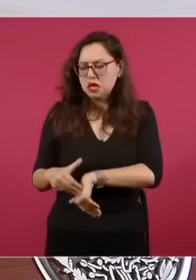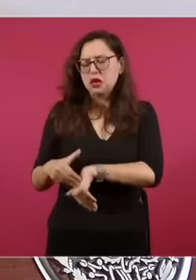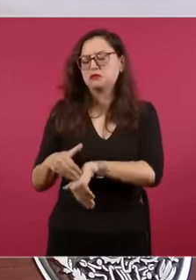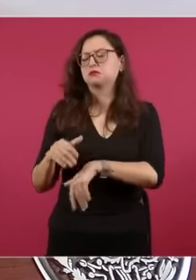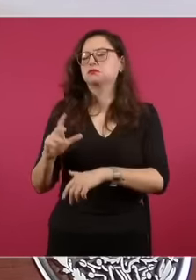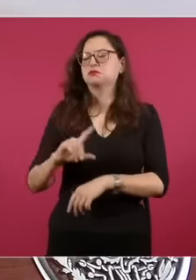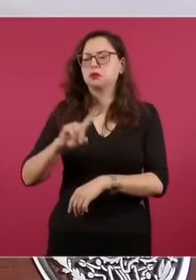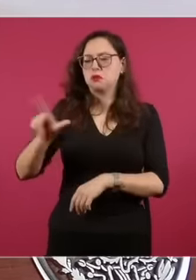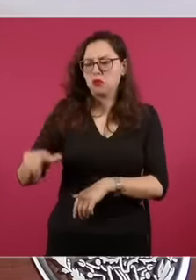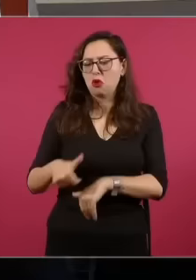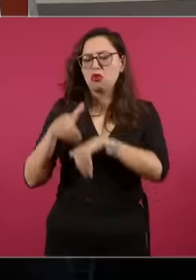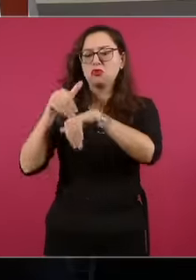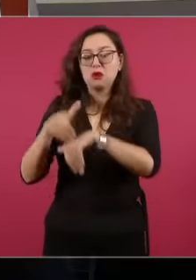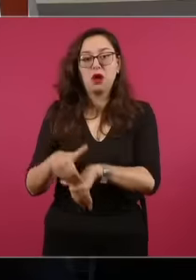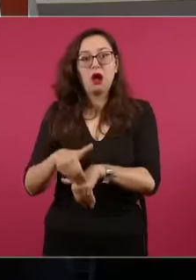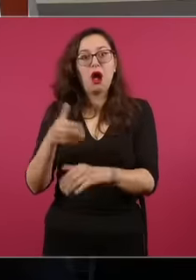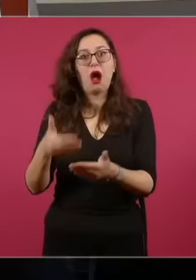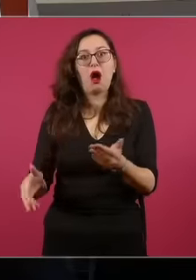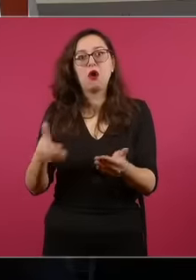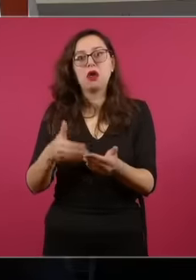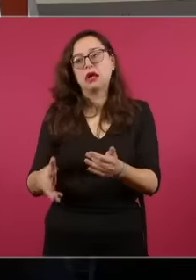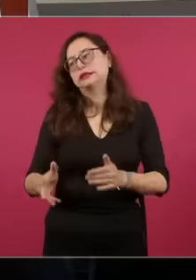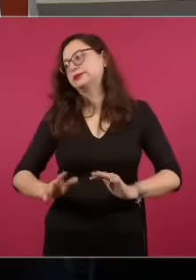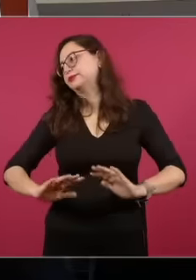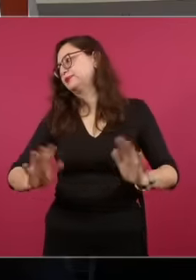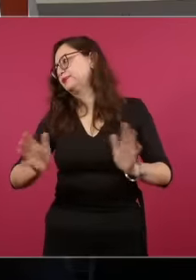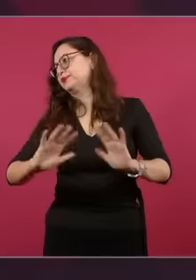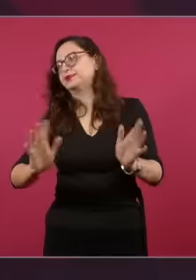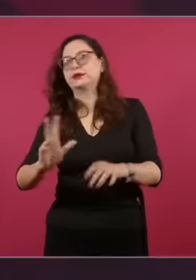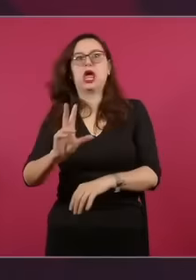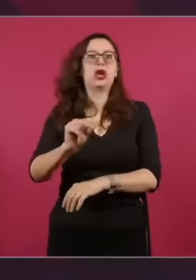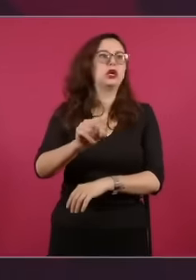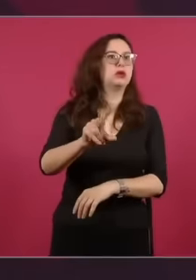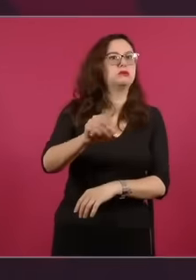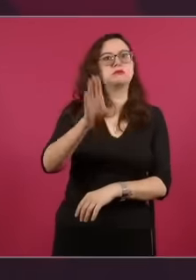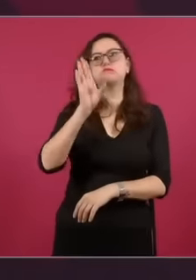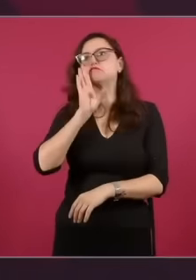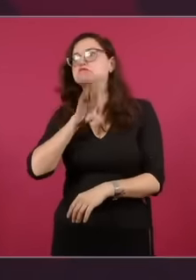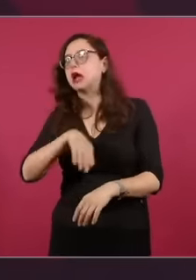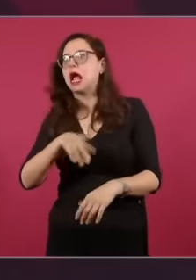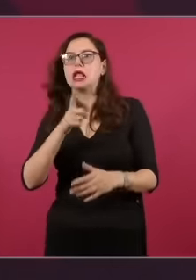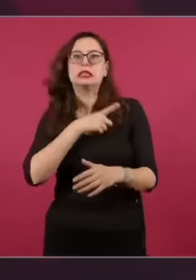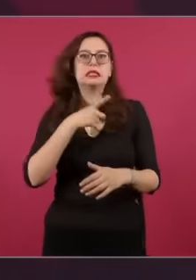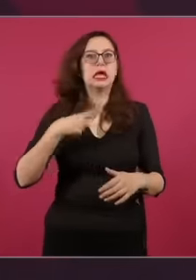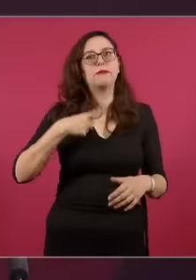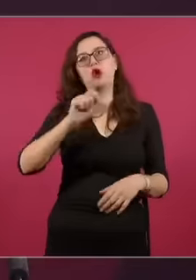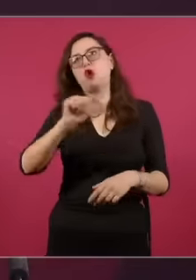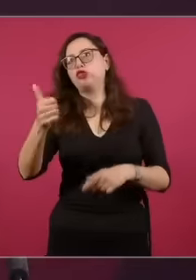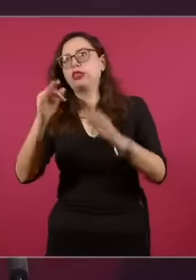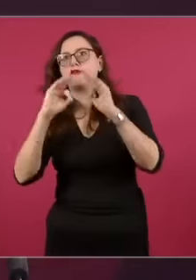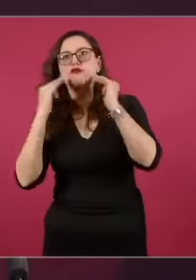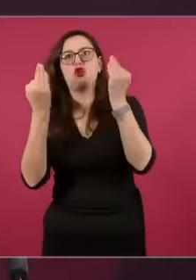y dice hay sobre representación hay que interpretar la Constitución